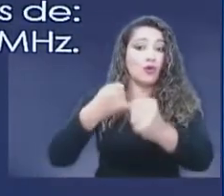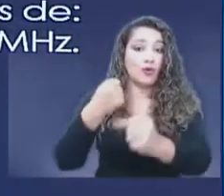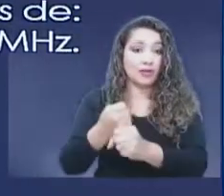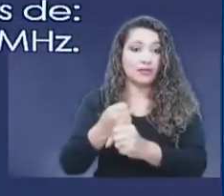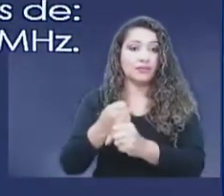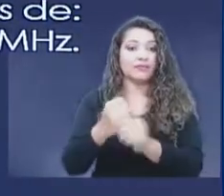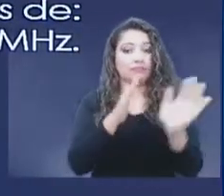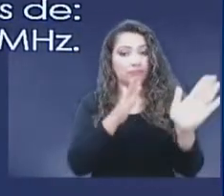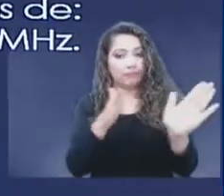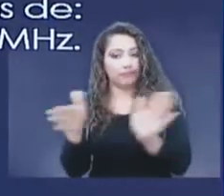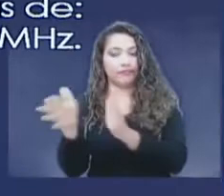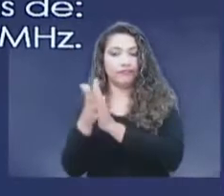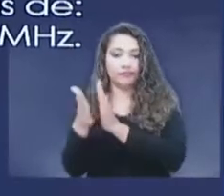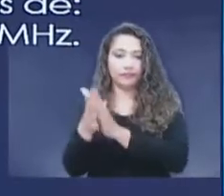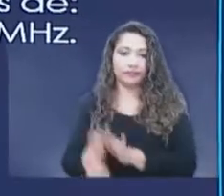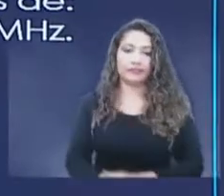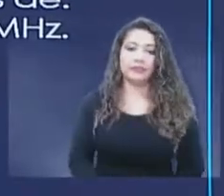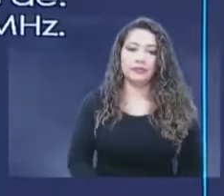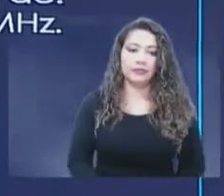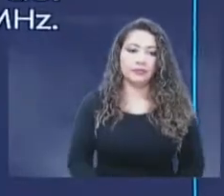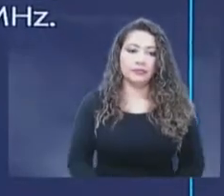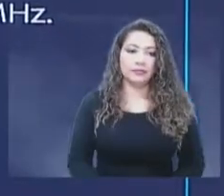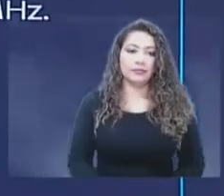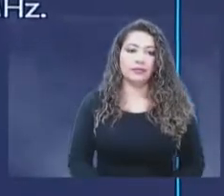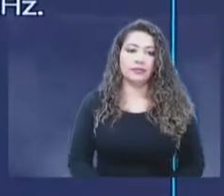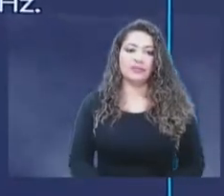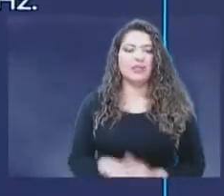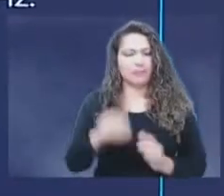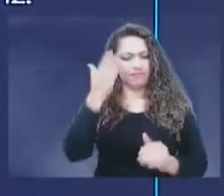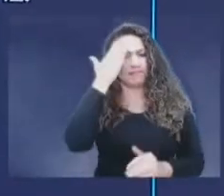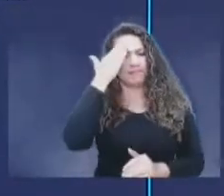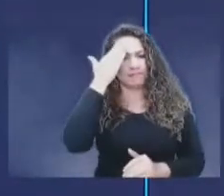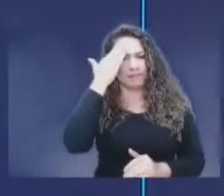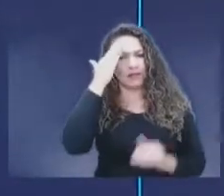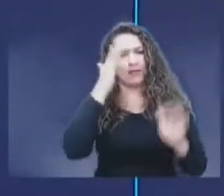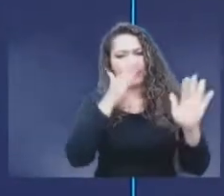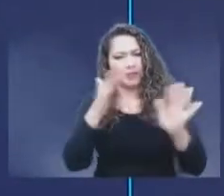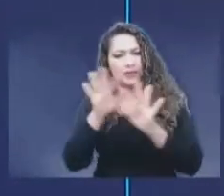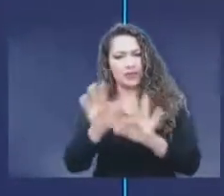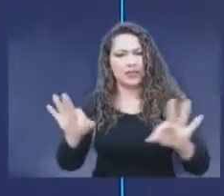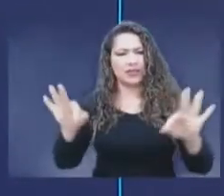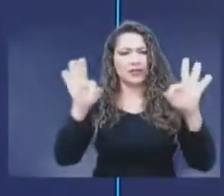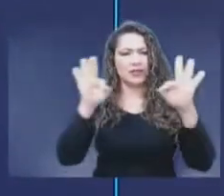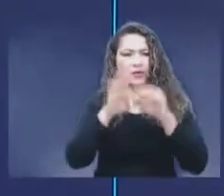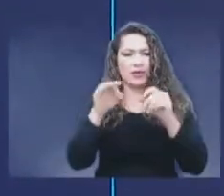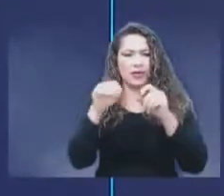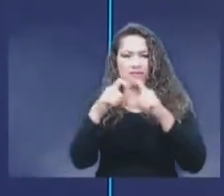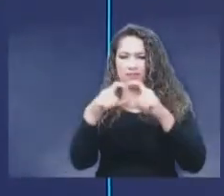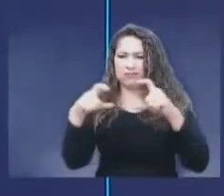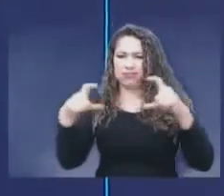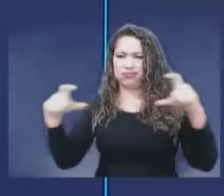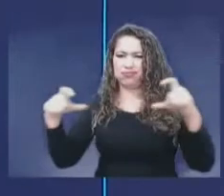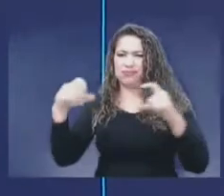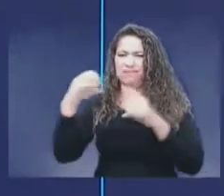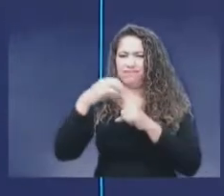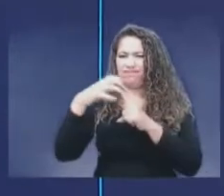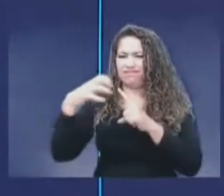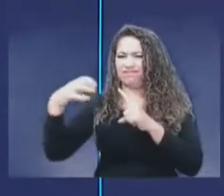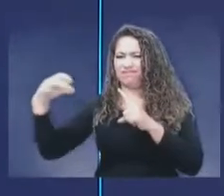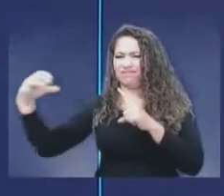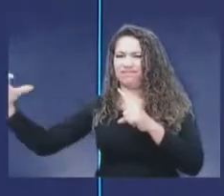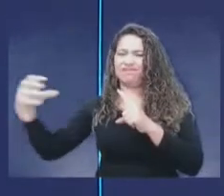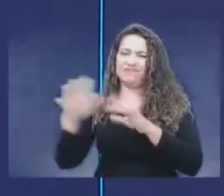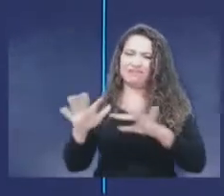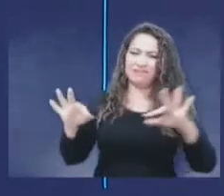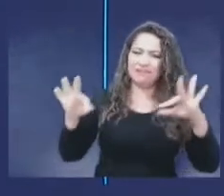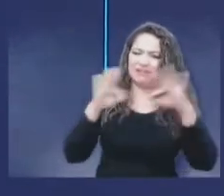Adicionalmente, conscientes de la necesidad de tener un uso eficiente de espectro, y a vida cuenta